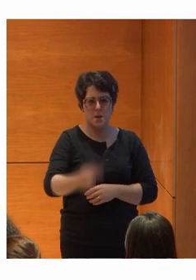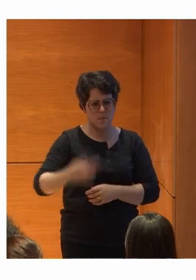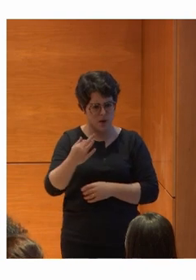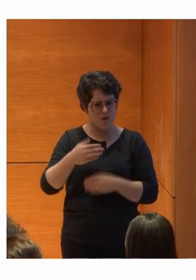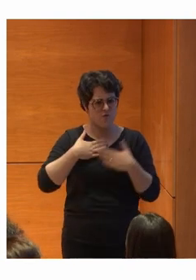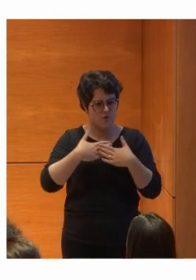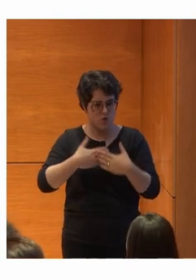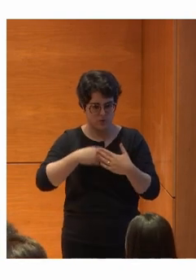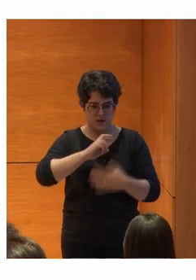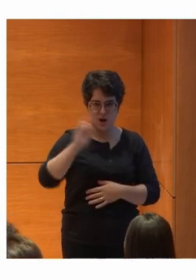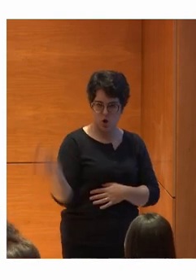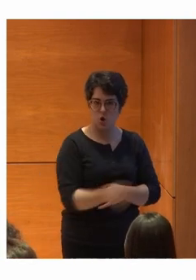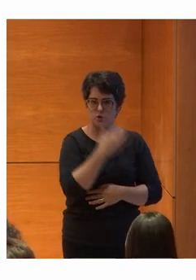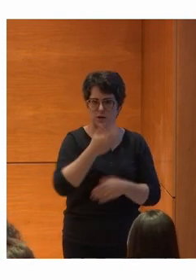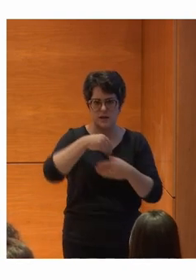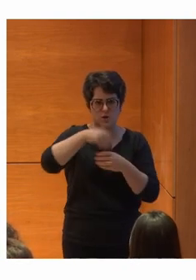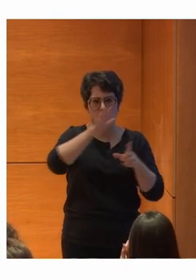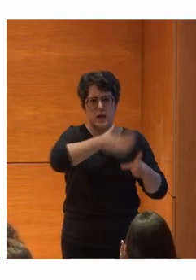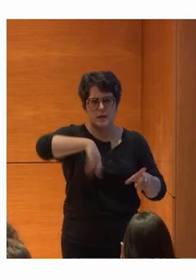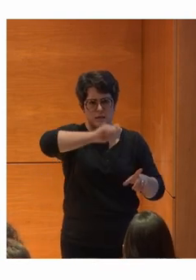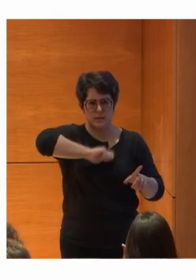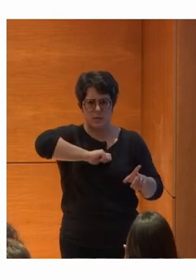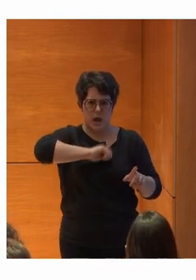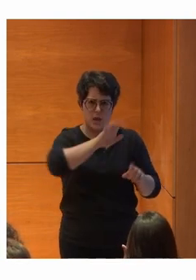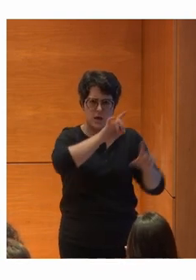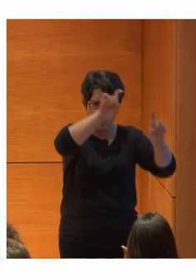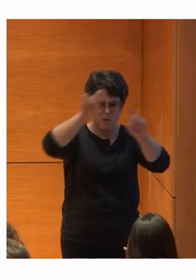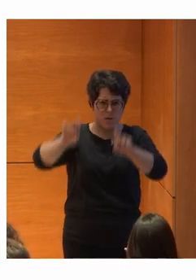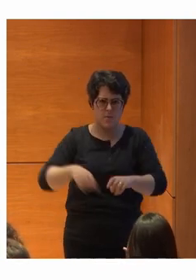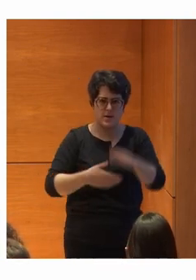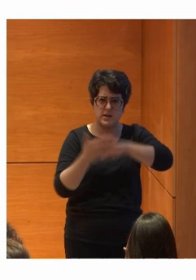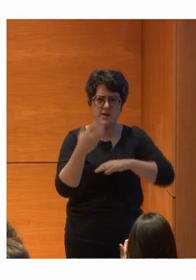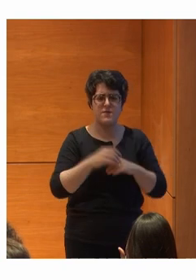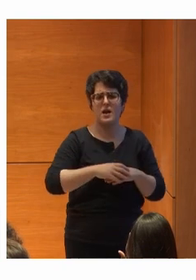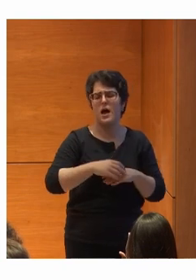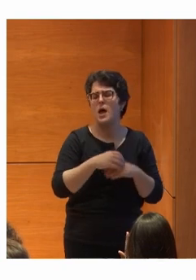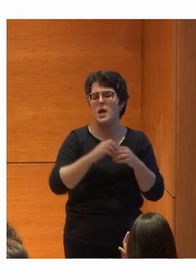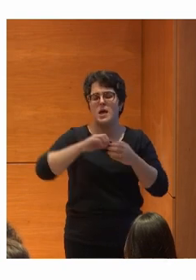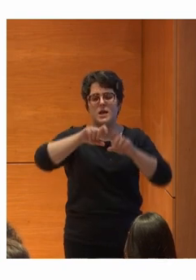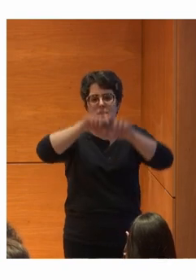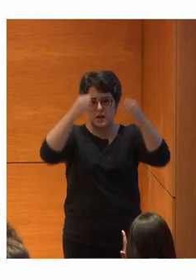En todo el territorio Y bueno Es la organización Más grande De discapacidad intelectual De España